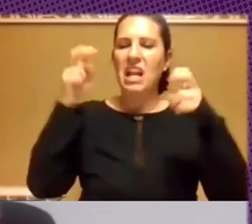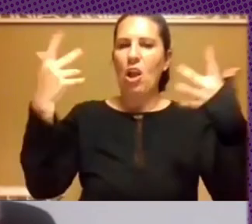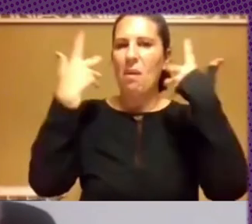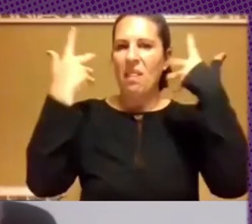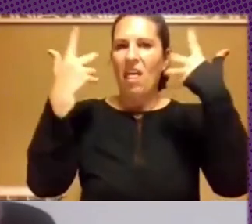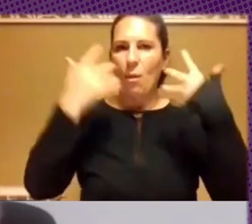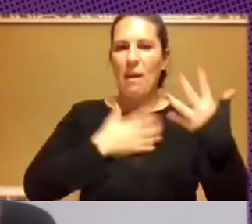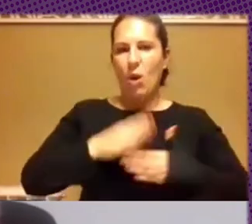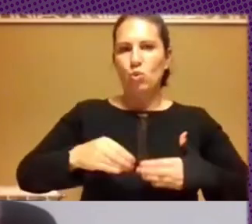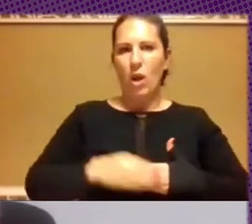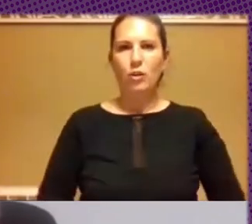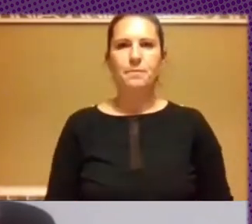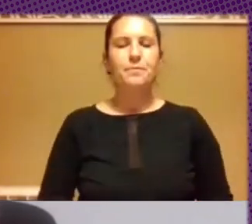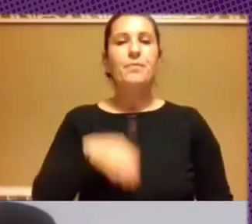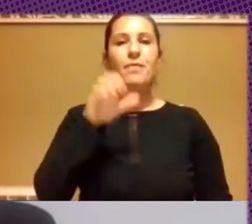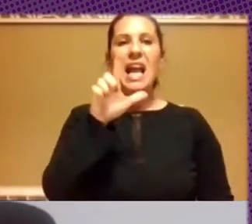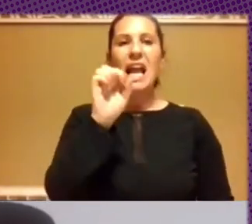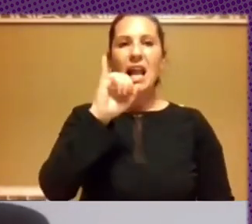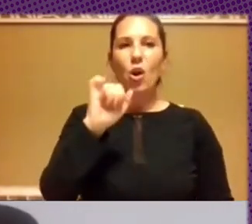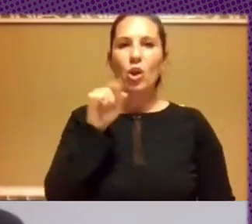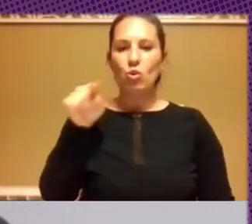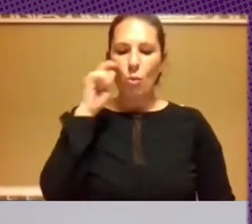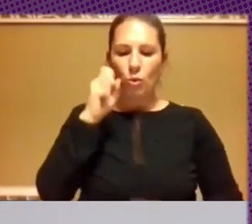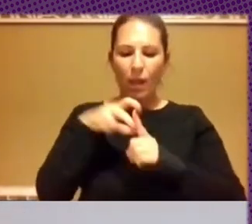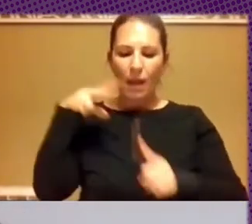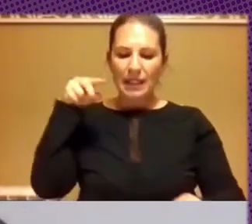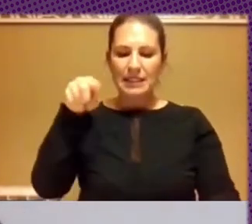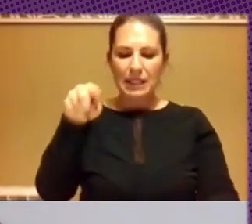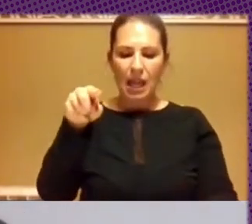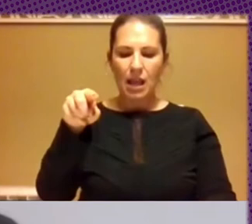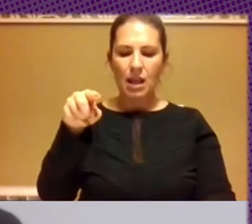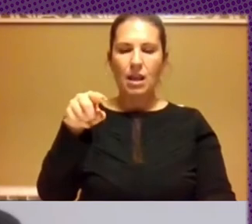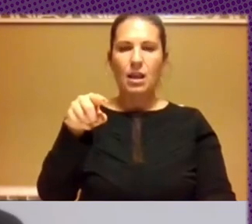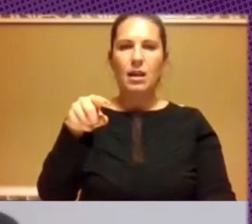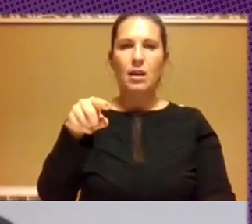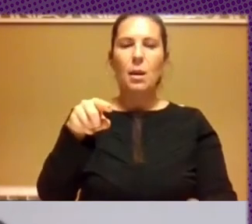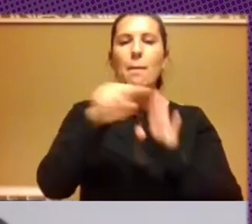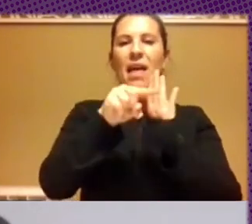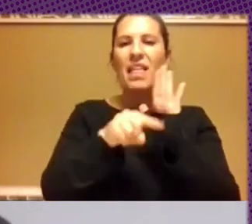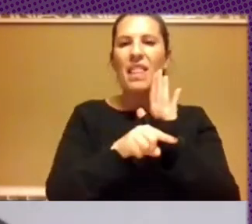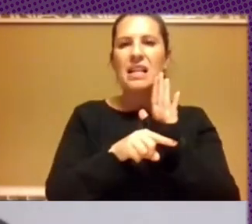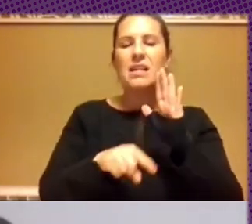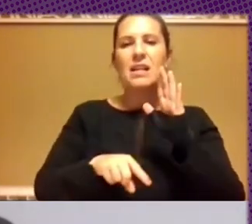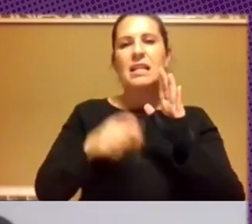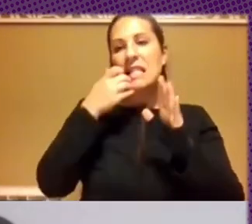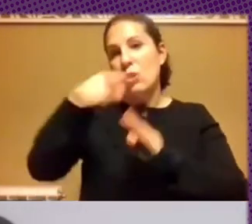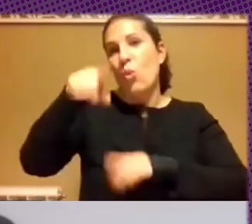usuarios bueno Eloy desde tu punto de vista qué opinas cuáles serían cuáles las medidas si de ti dependiera